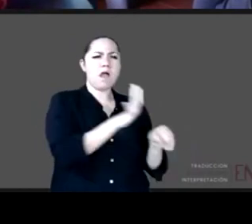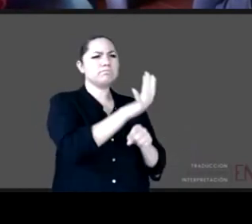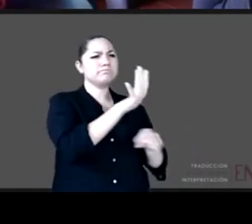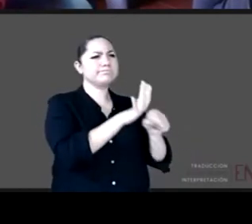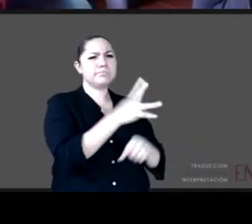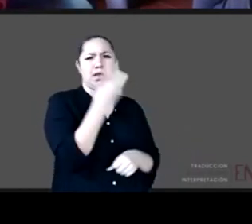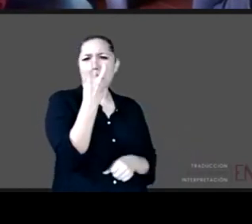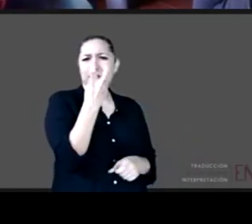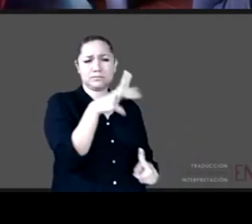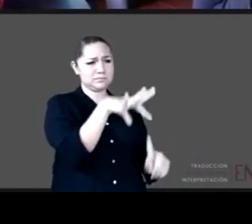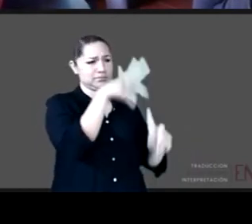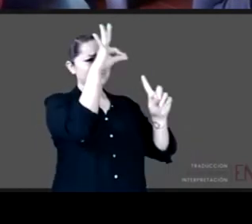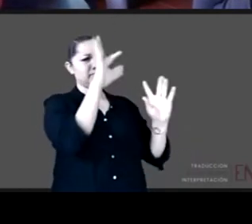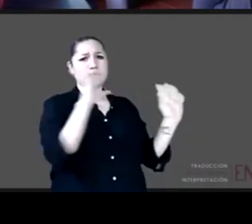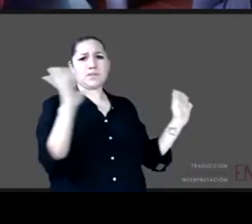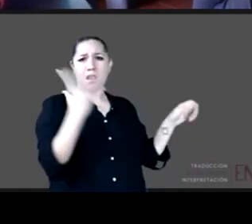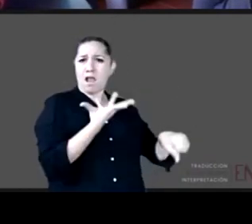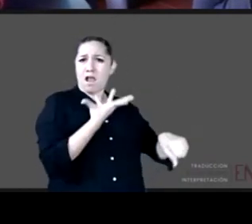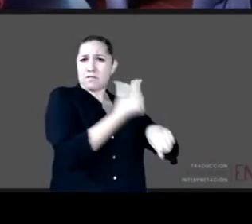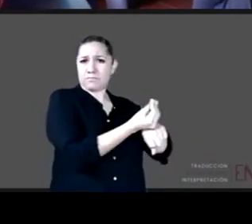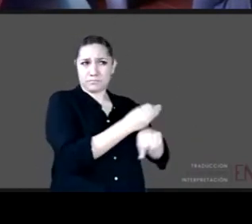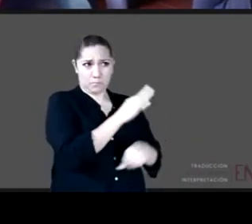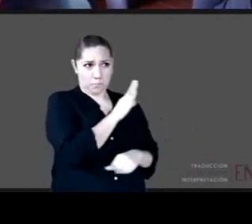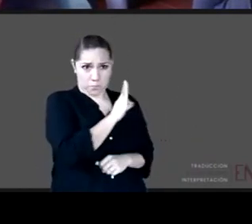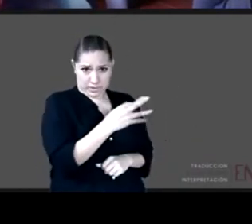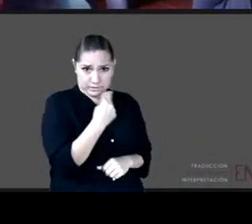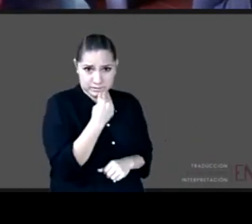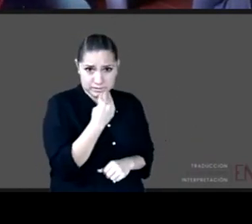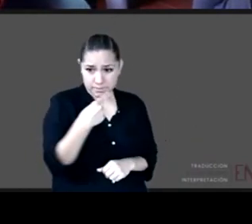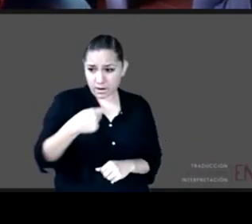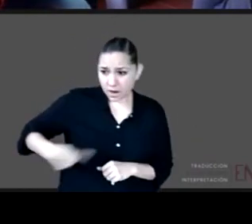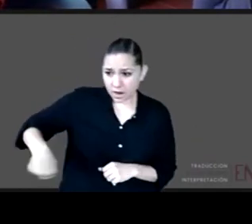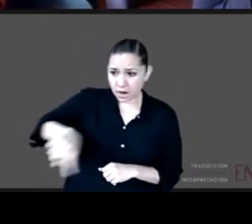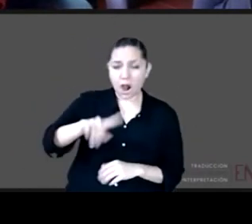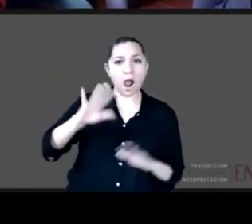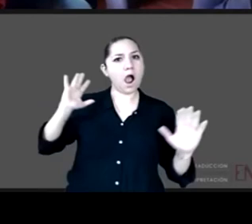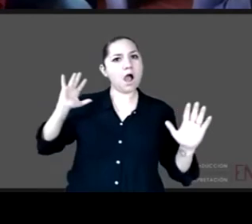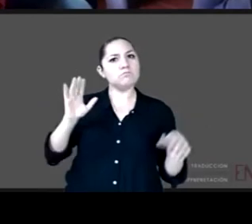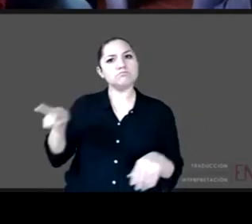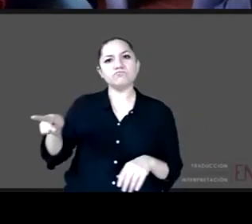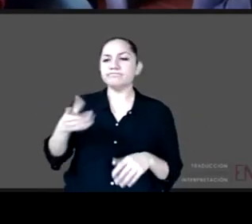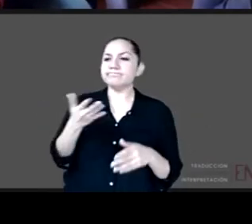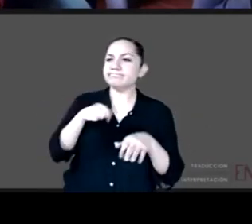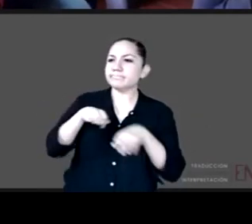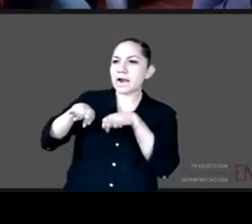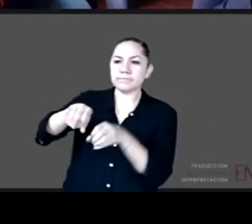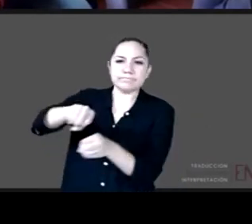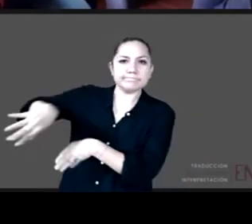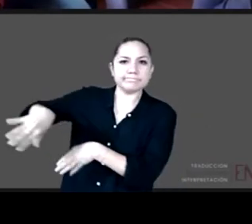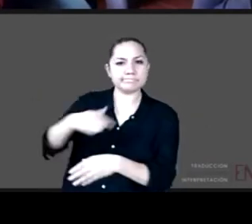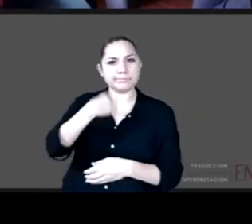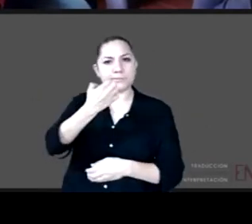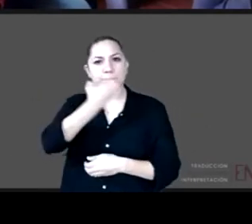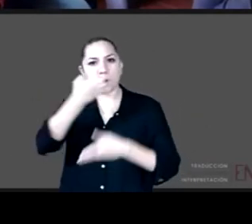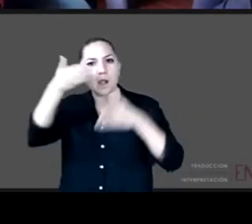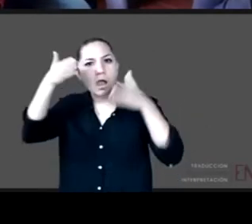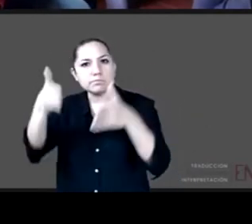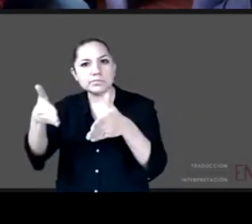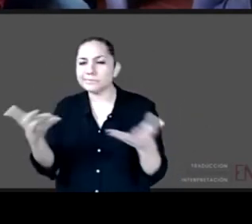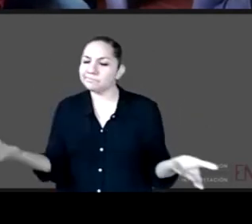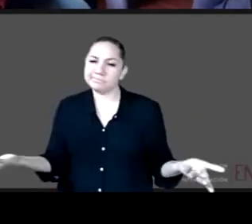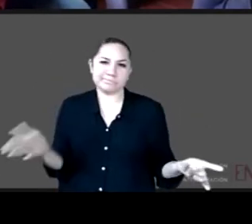efectiva al nivel de los niños, niñas y adolescentes si no hay esta